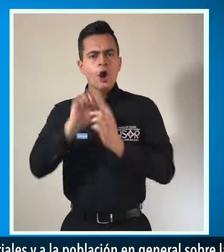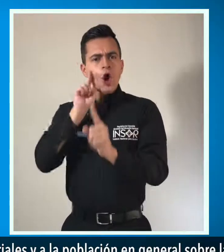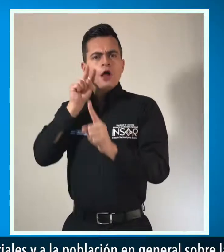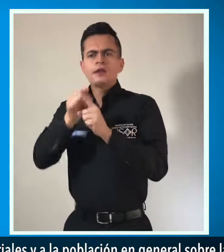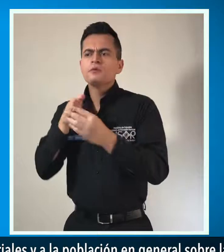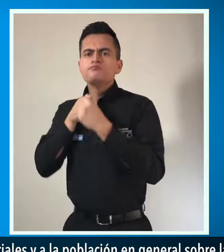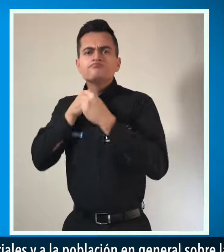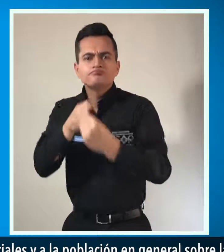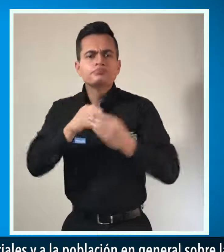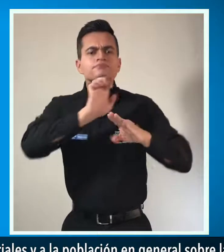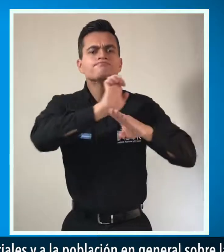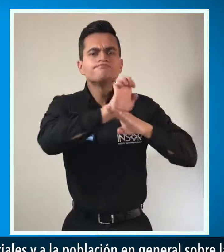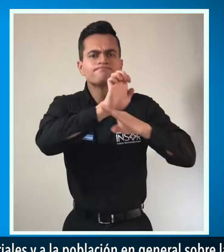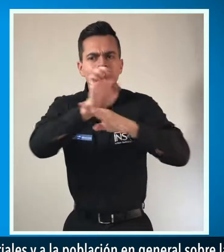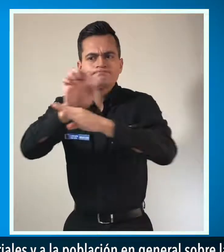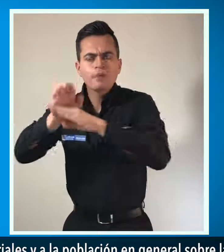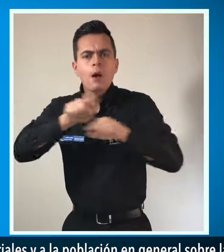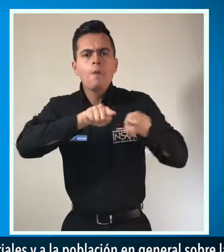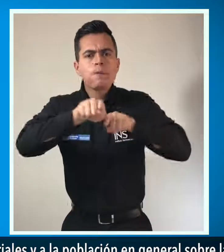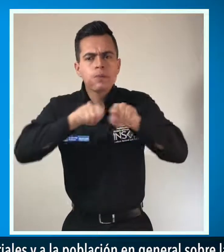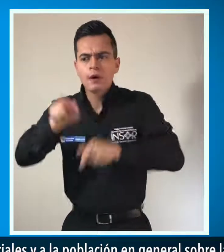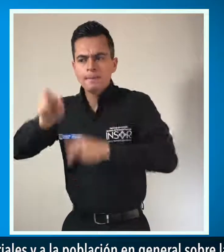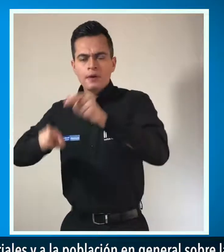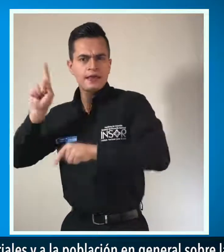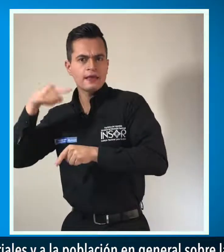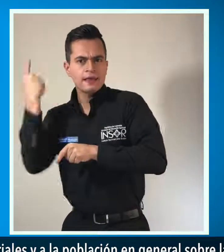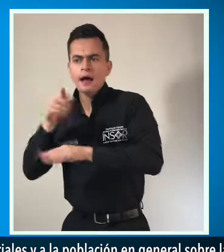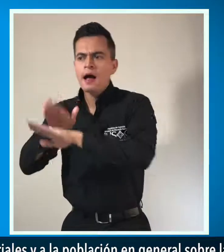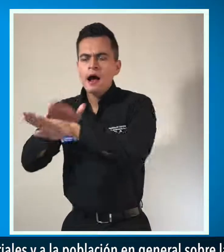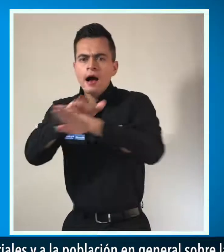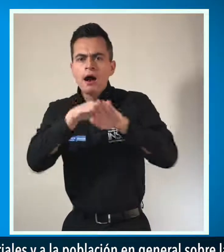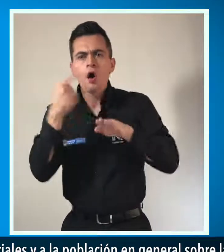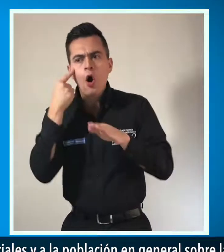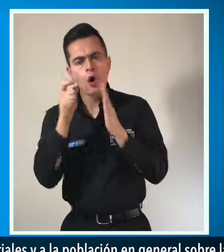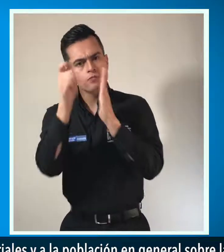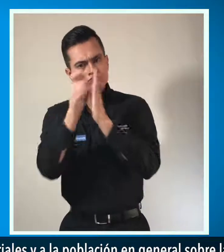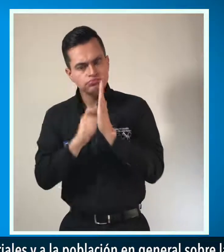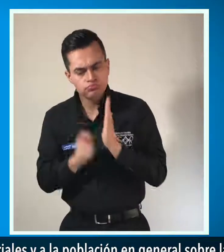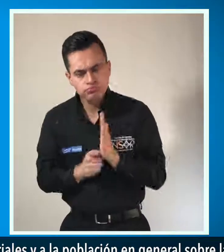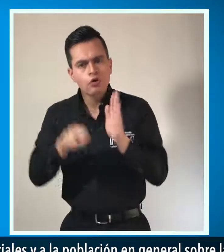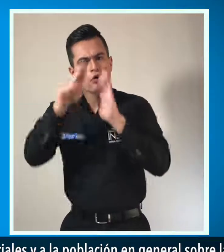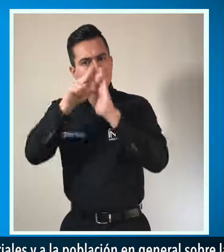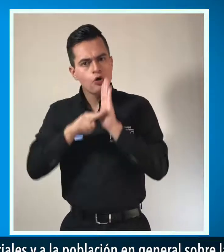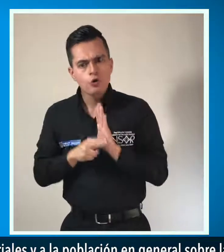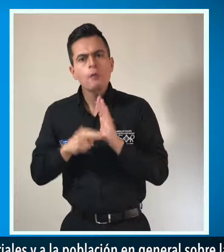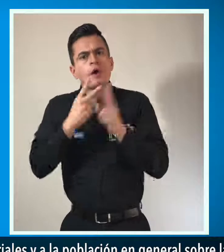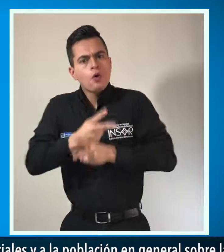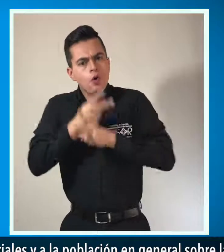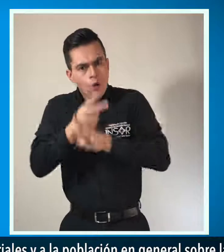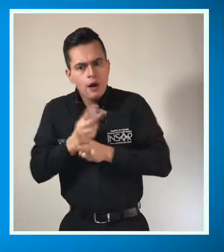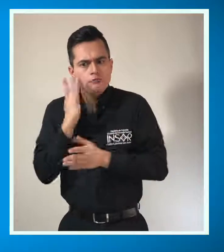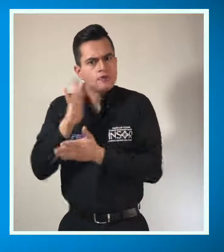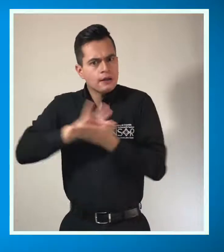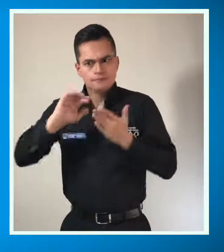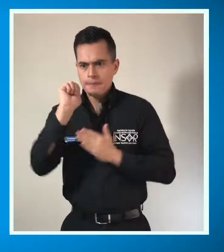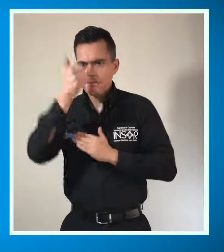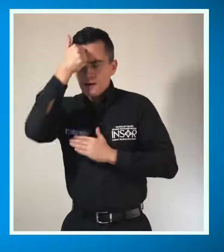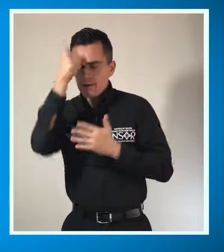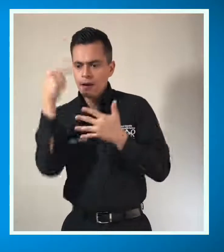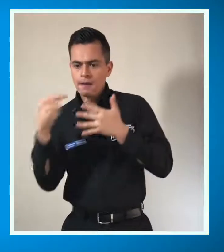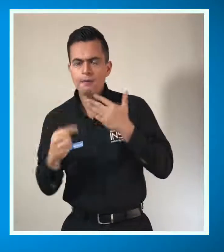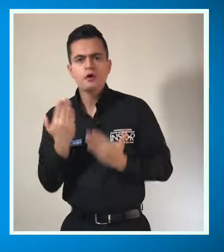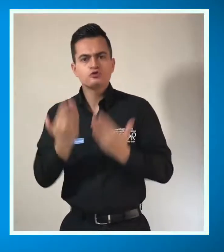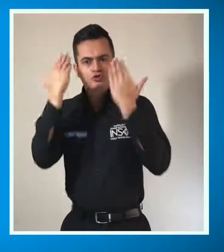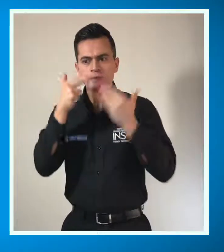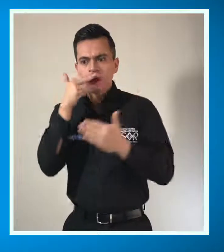Con el objetivo de orientar a las entidades territoriales y a la población en general sobre las medidas de cuidado y prácticas de higiene priorizadas que